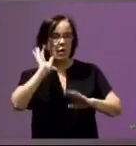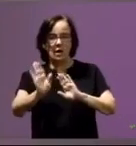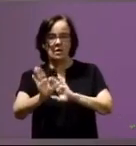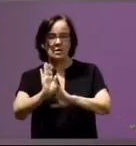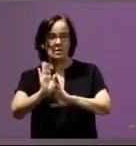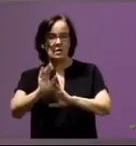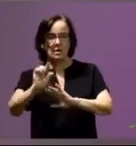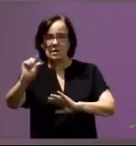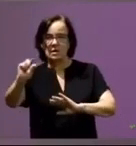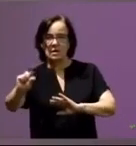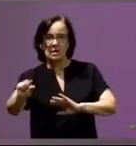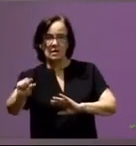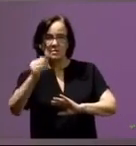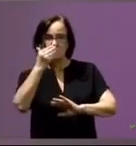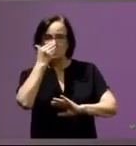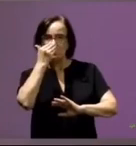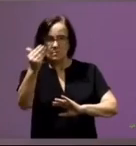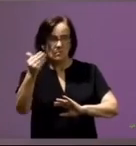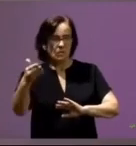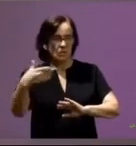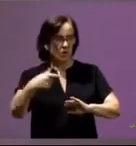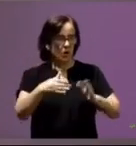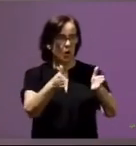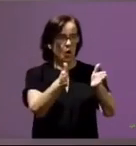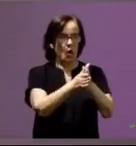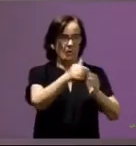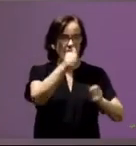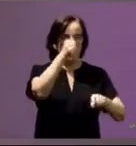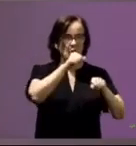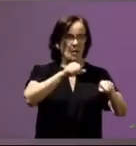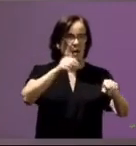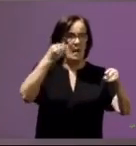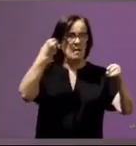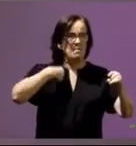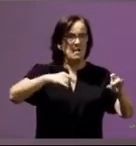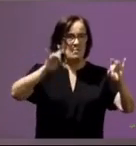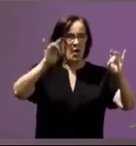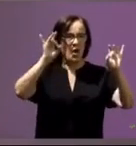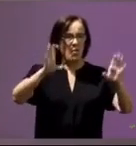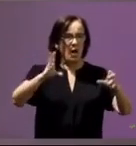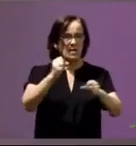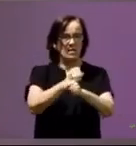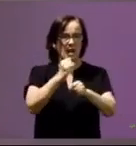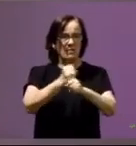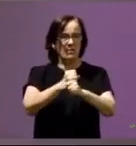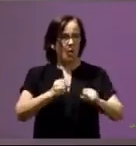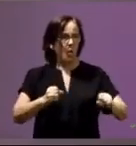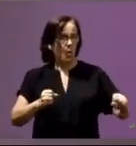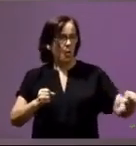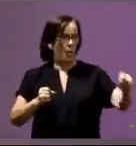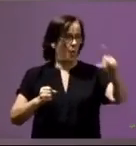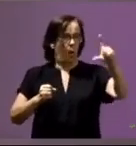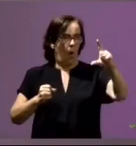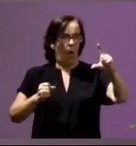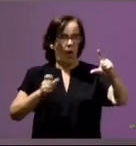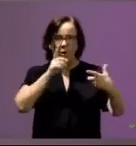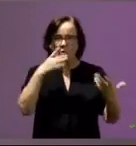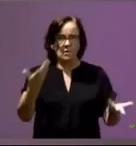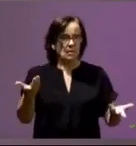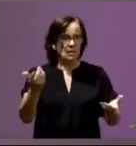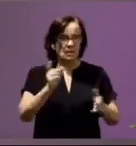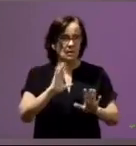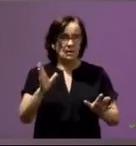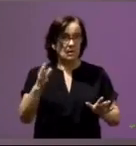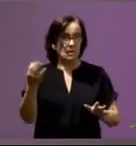cobrando cantidades tan ridículas cuando sus compañeros hombres por el mismo trabajo cobran cantidades estratosféricas esto es una cosa que